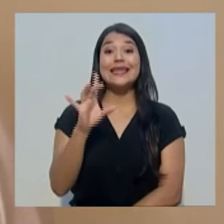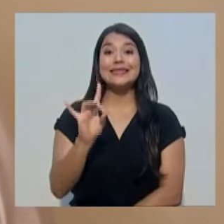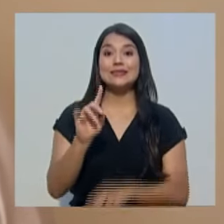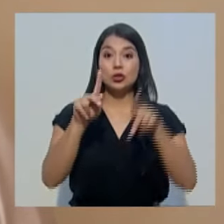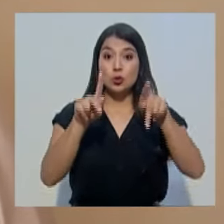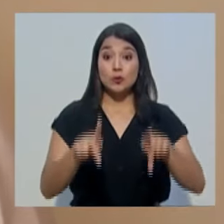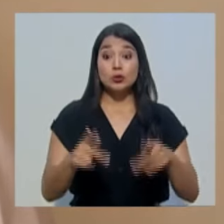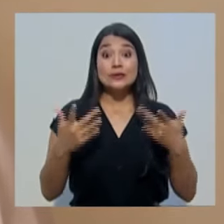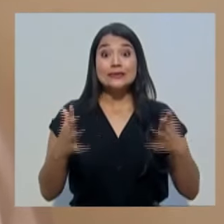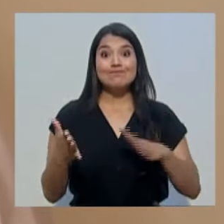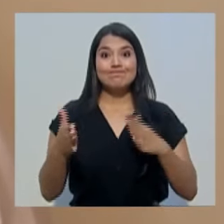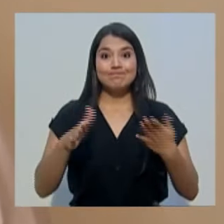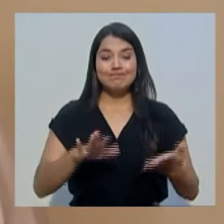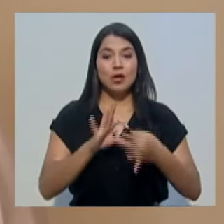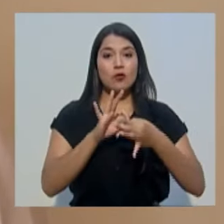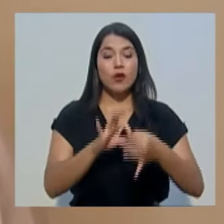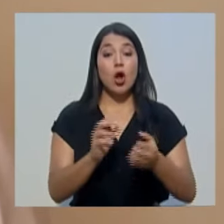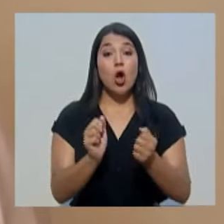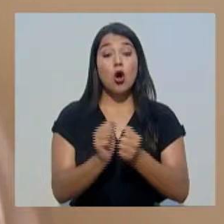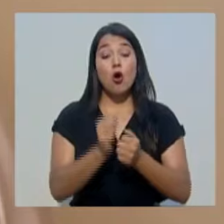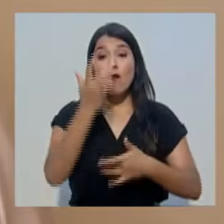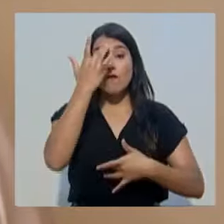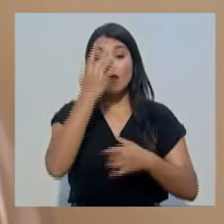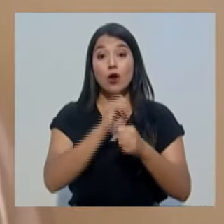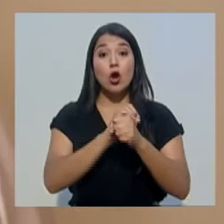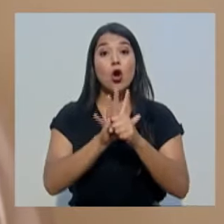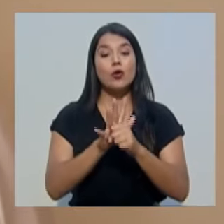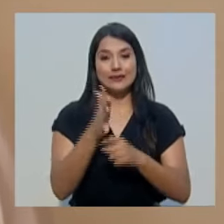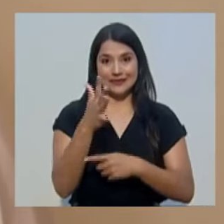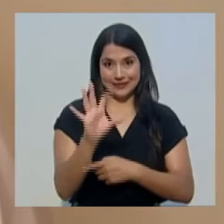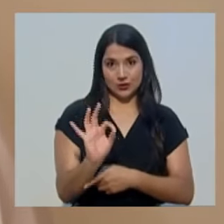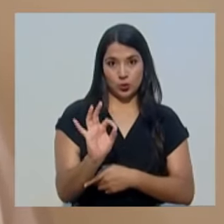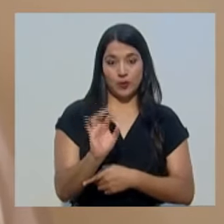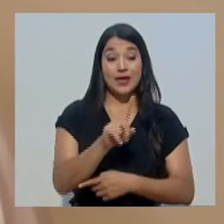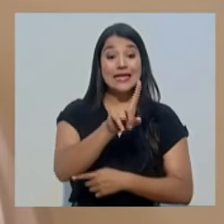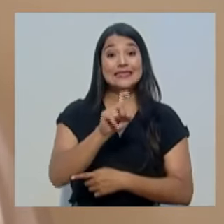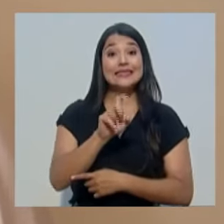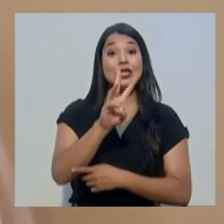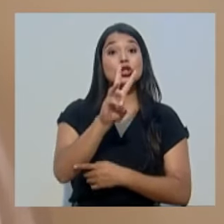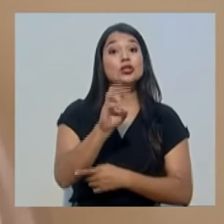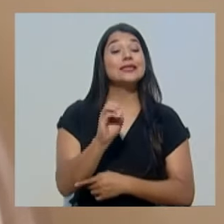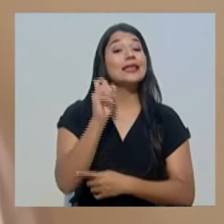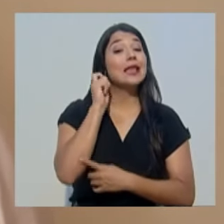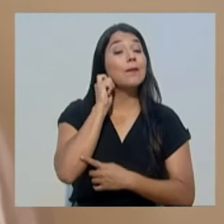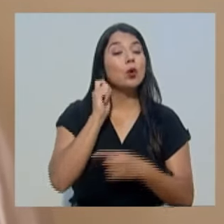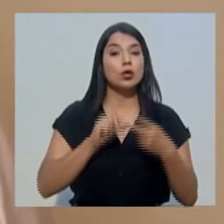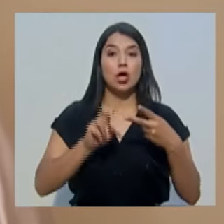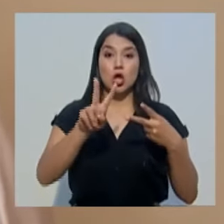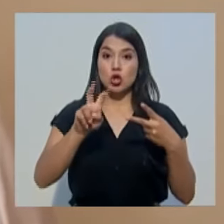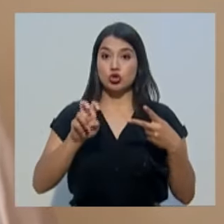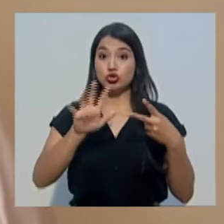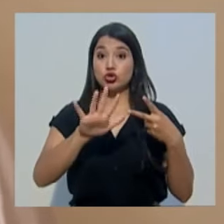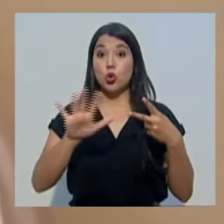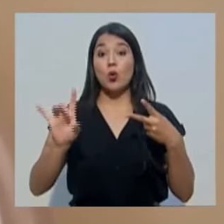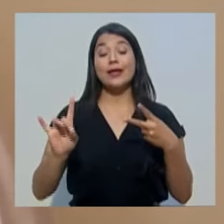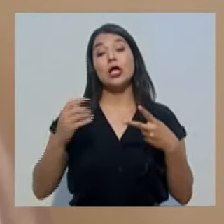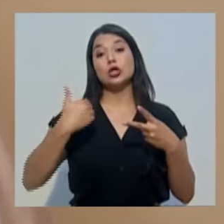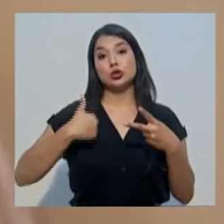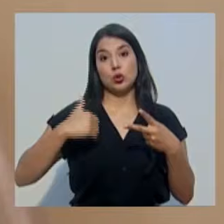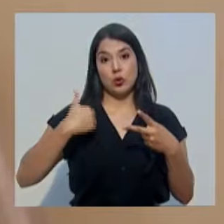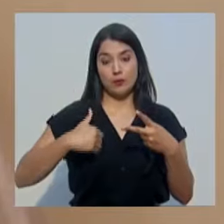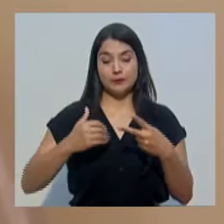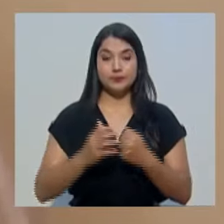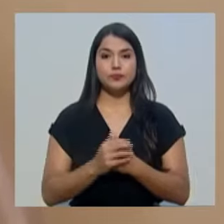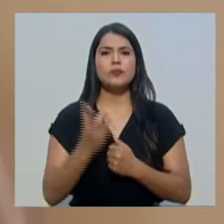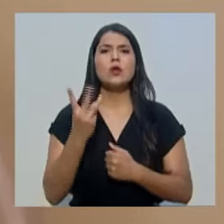fallecimientos relacionados con COVID-19, de los cuales 160 son mujeres y 258 son